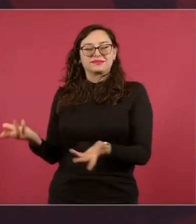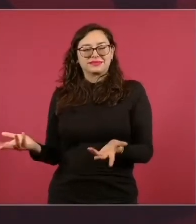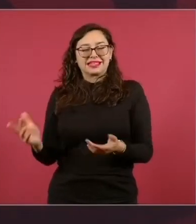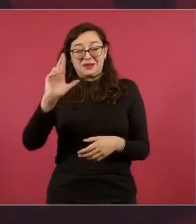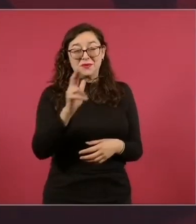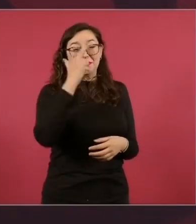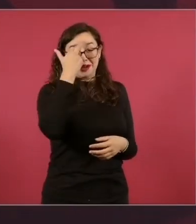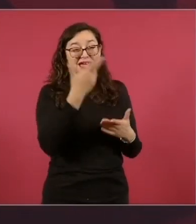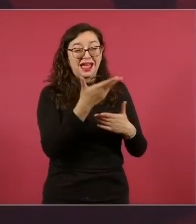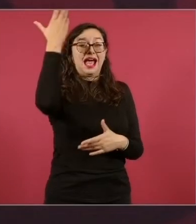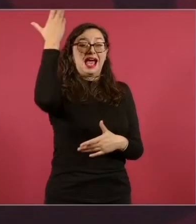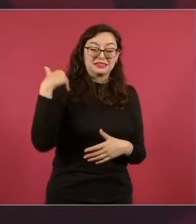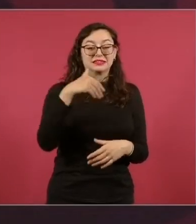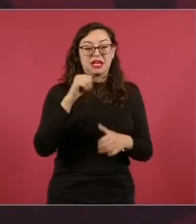antes,